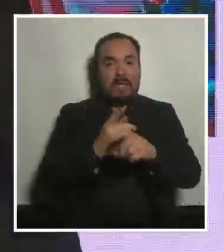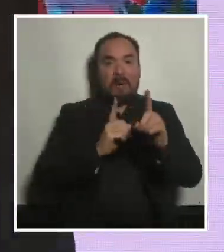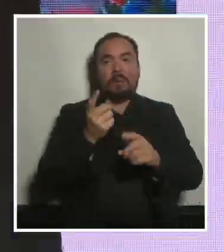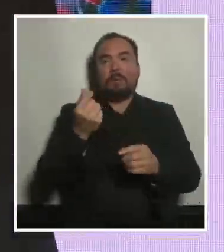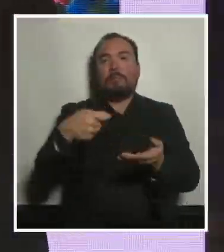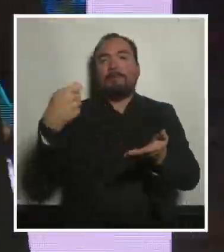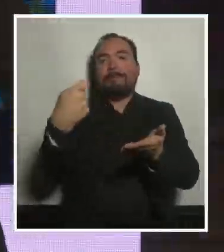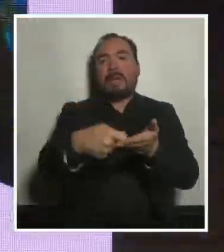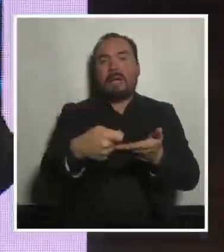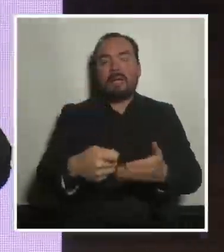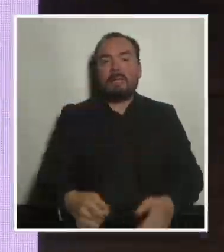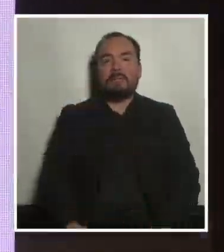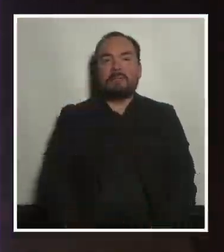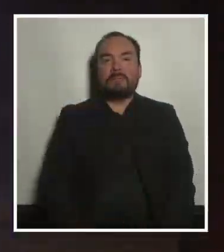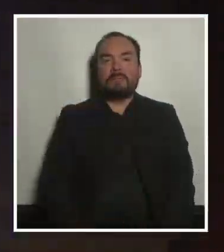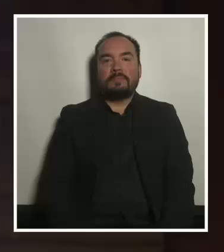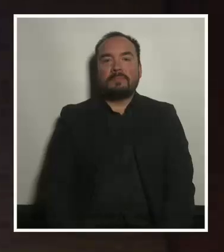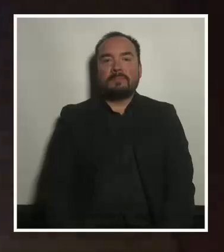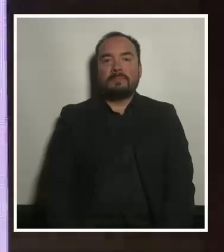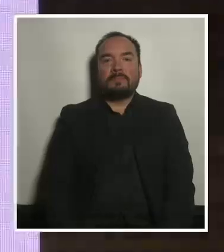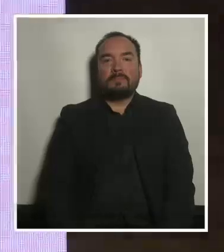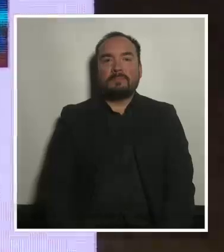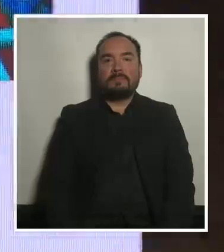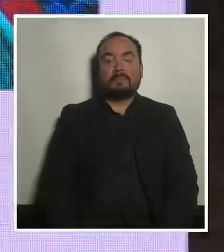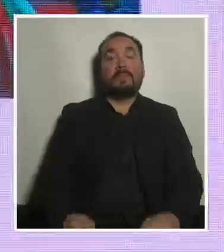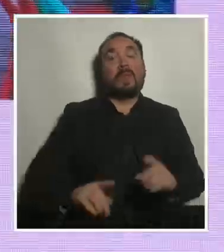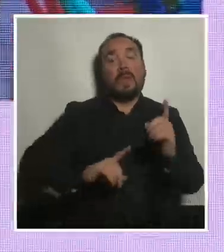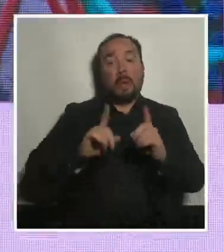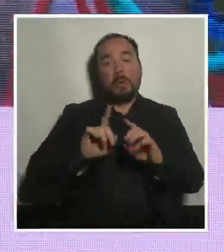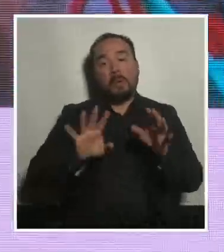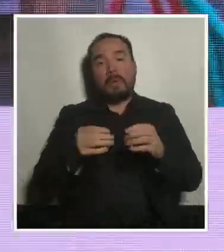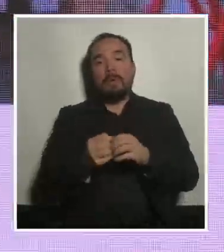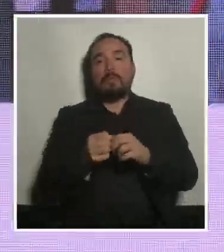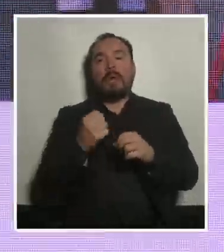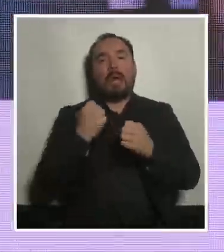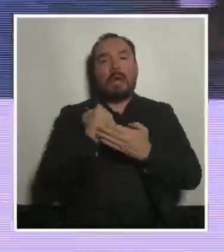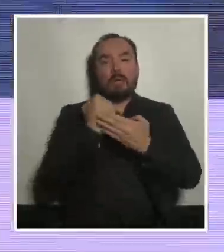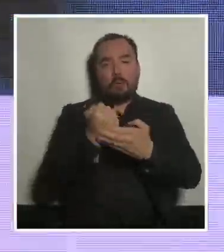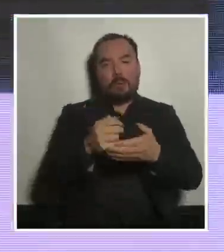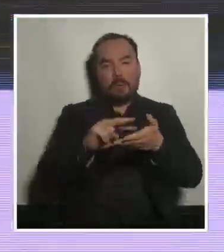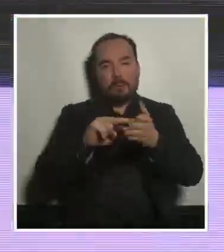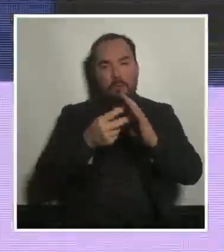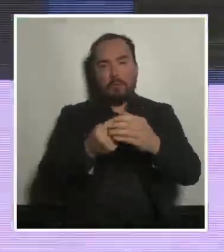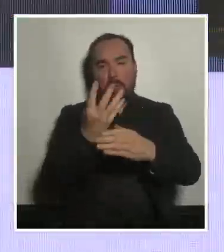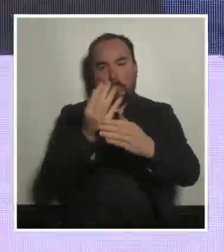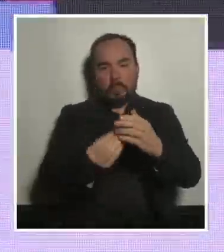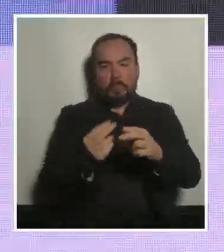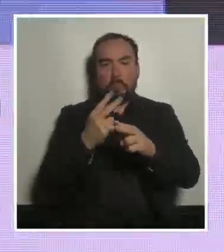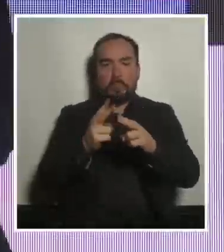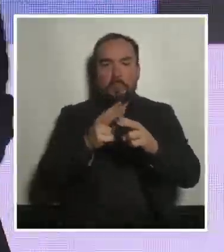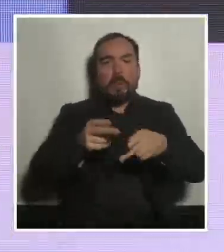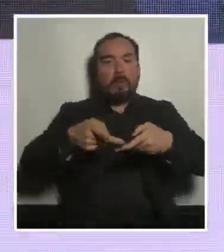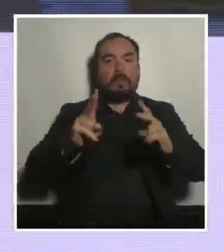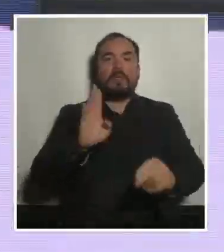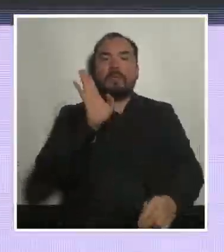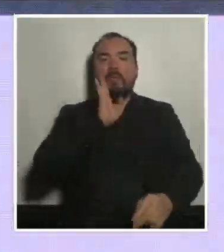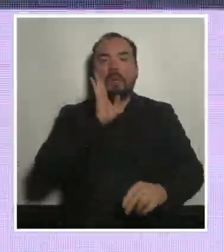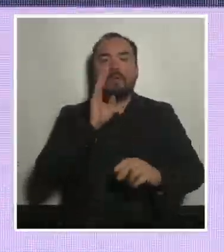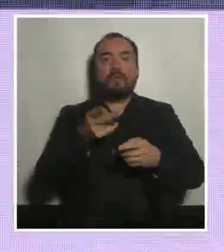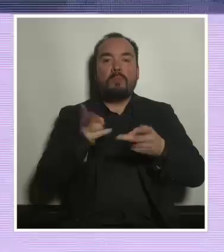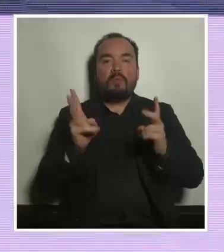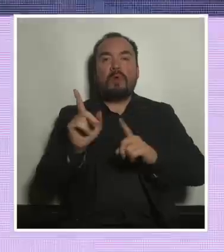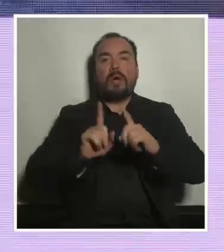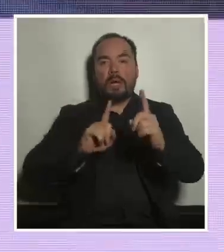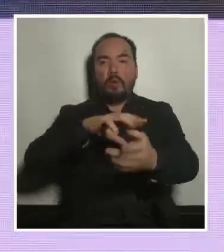mantenidos pero bueno puede haber como soluciones intermedias aparte de este tipo de baños públicos que se ponen en algunas